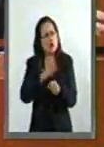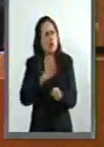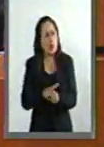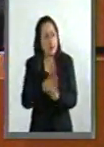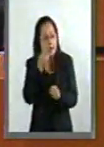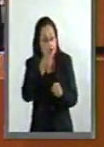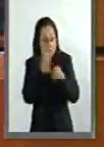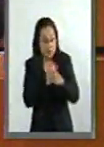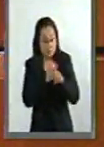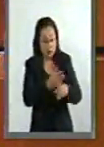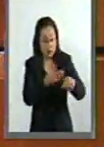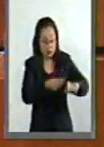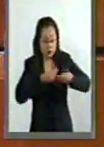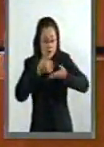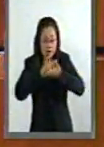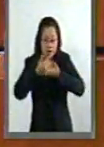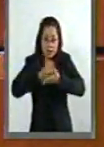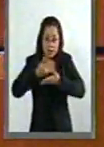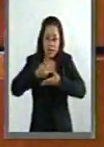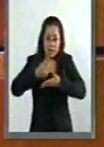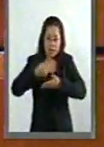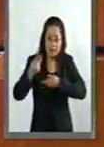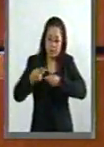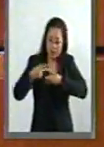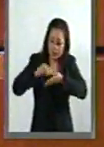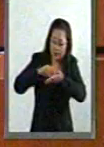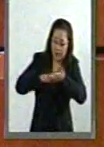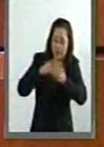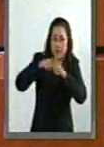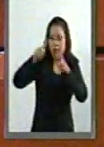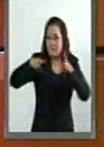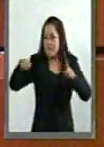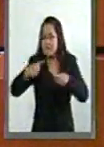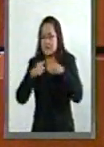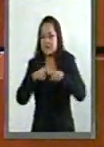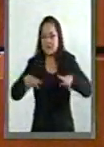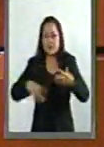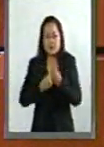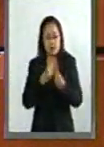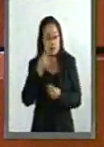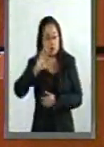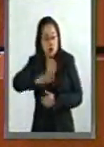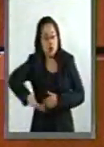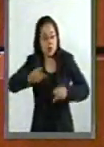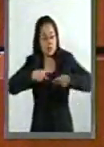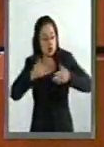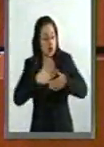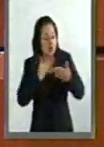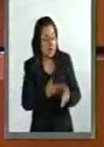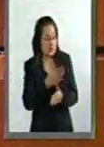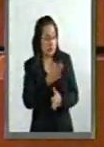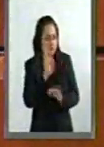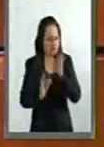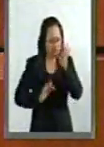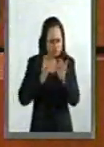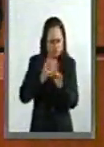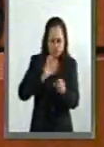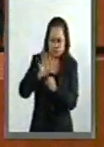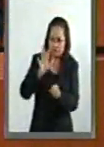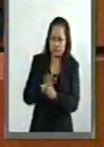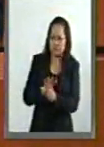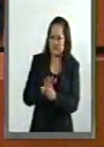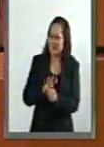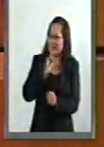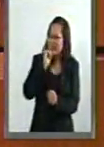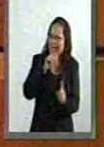esos números de los cuales depende, repito, la confianza soberana sean sólidos, sean contundentes y no se